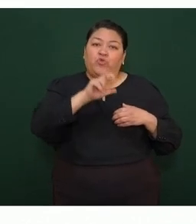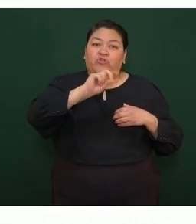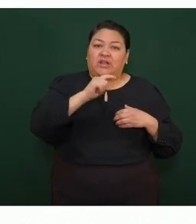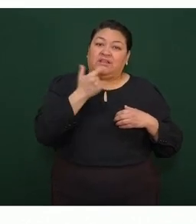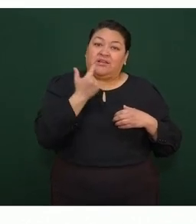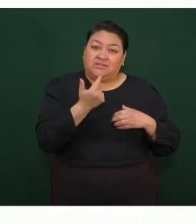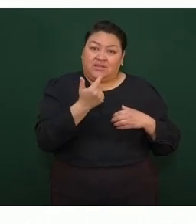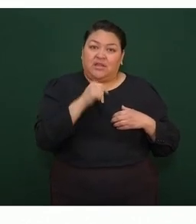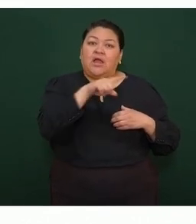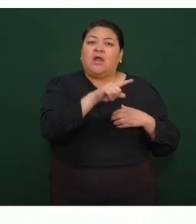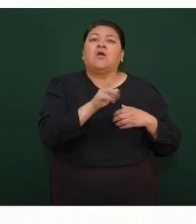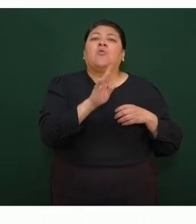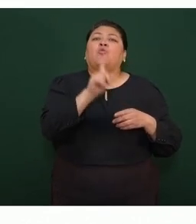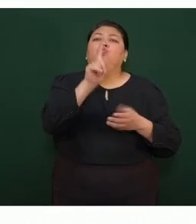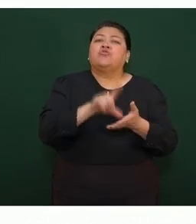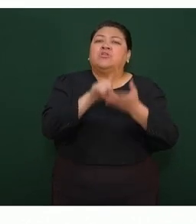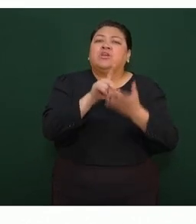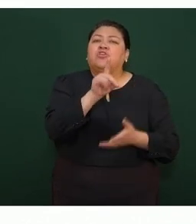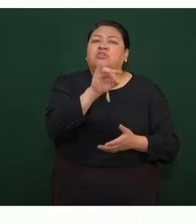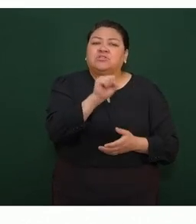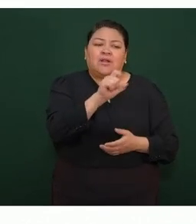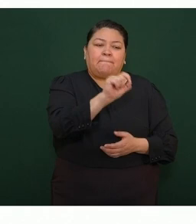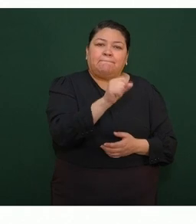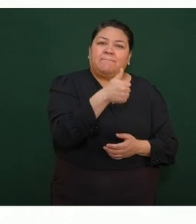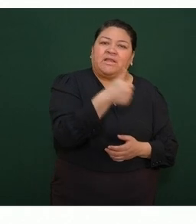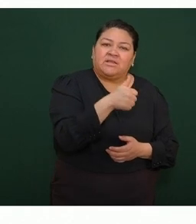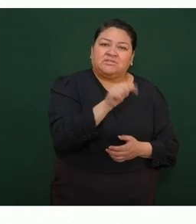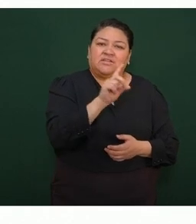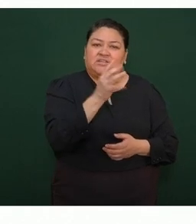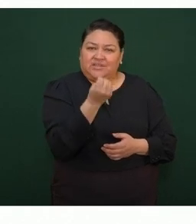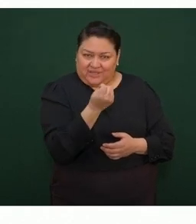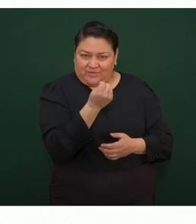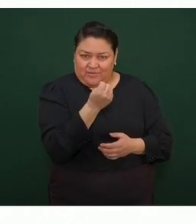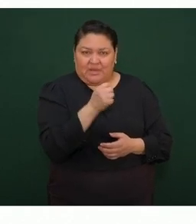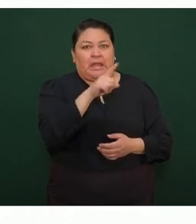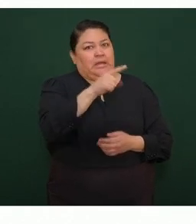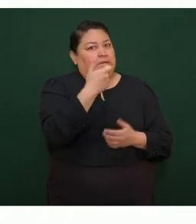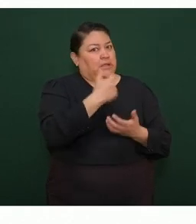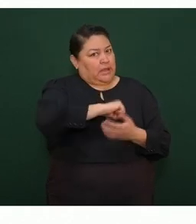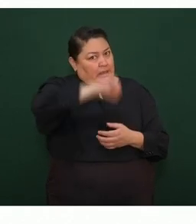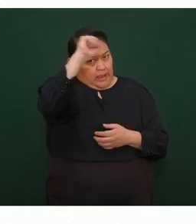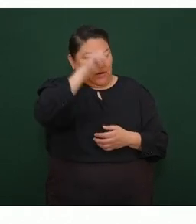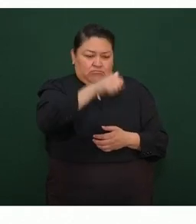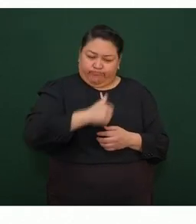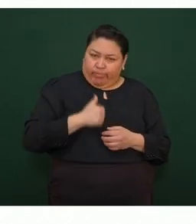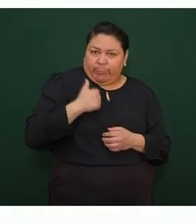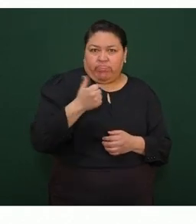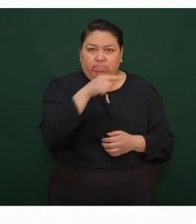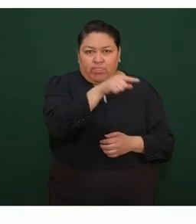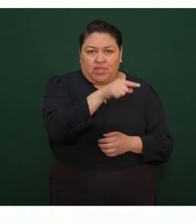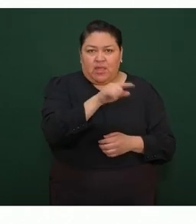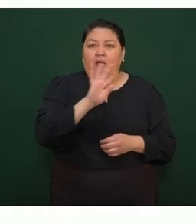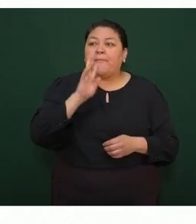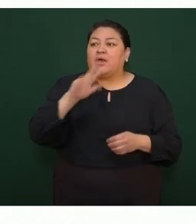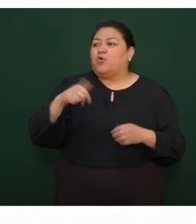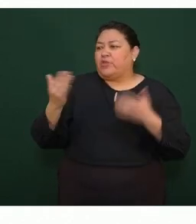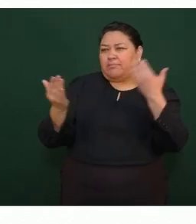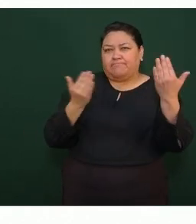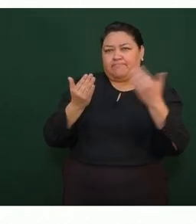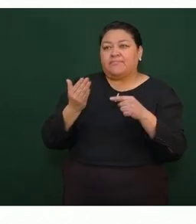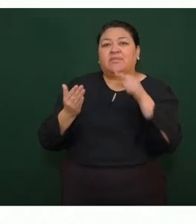centavos, ofreció el litro en 26 pesos con 39 centavos, algo exagerado y abusivo. Sí lo comparamos con